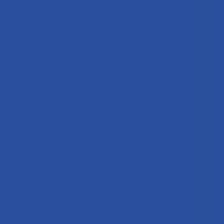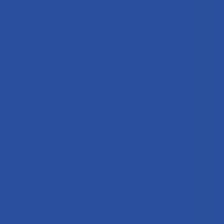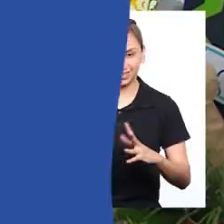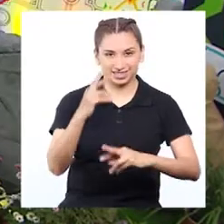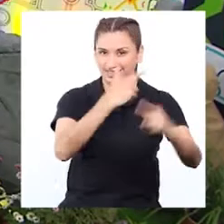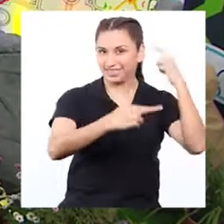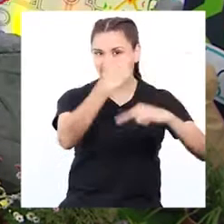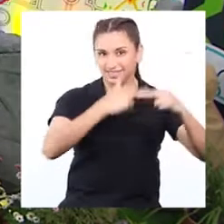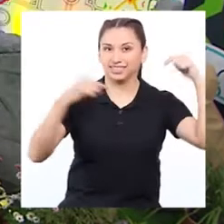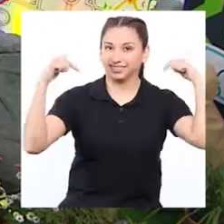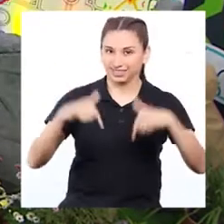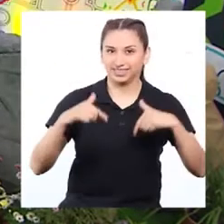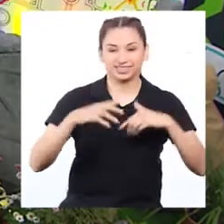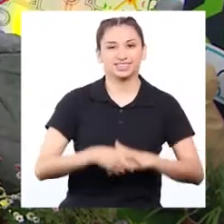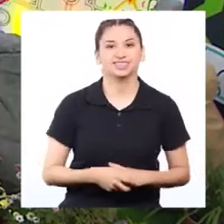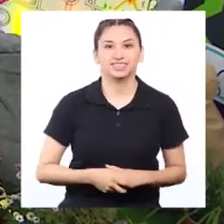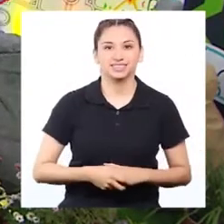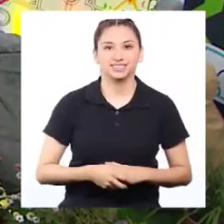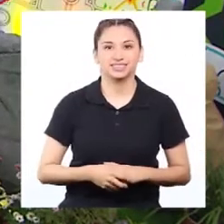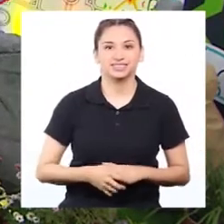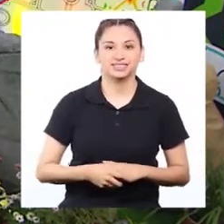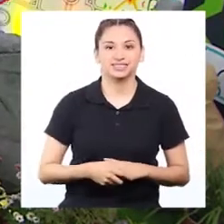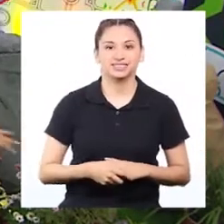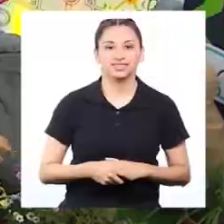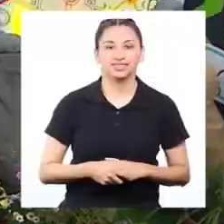¡Y ya estamos de regreso!